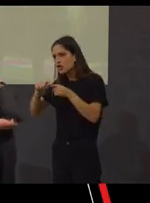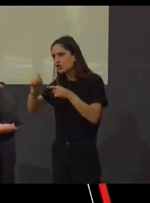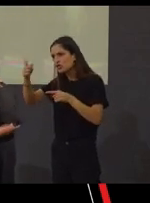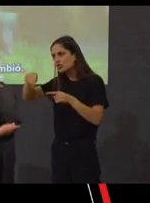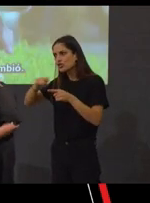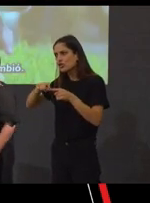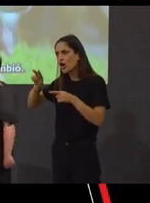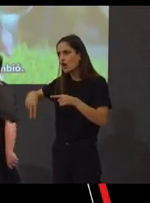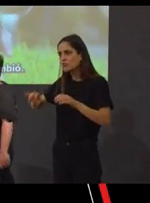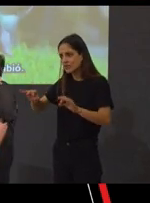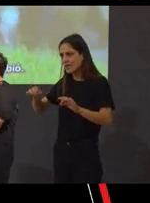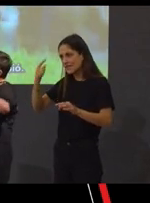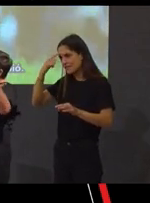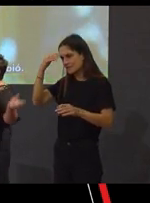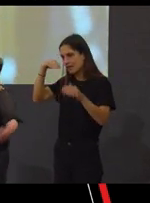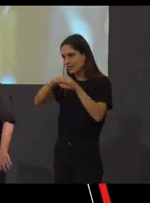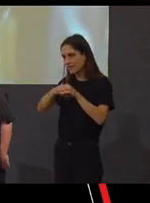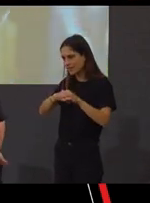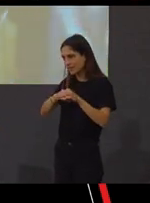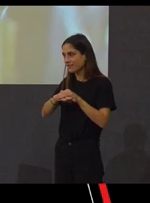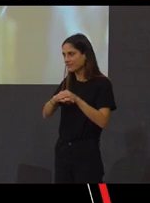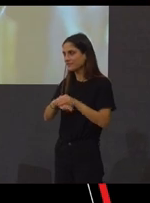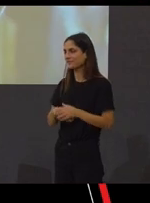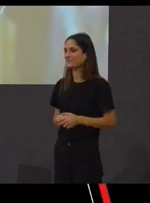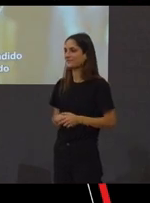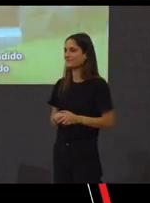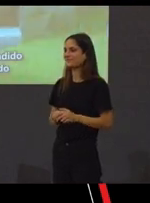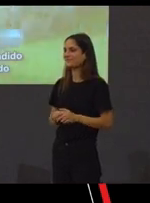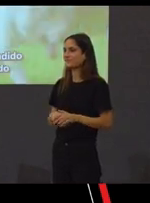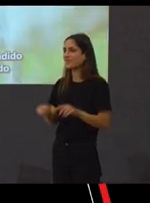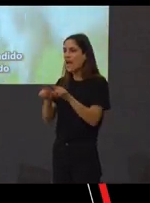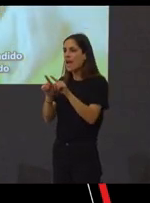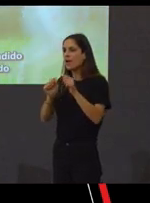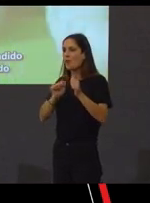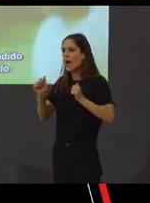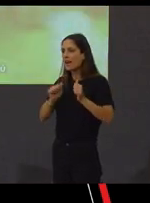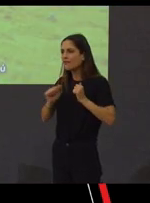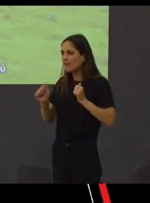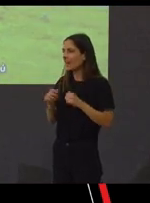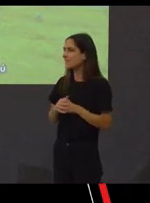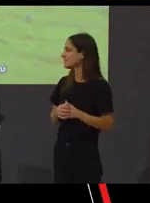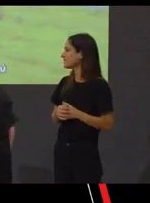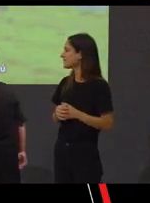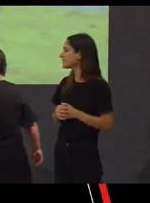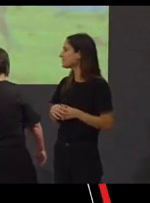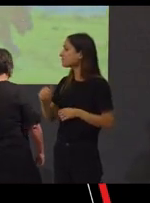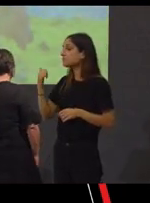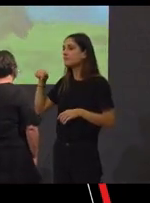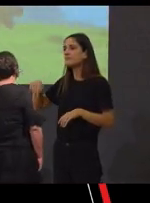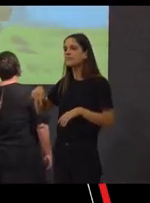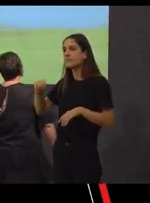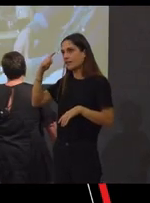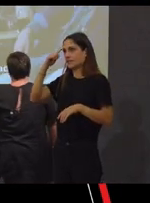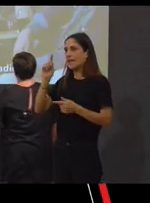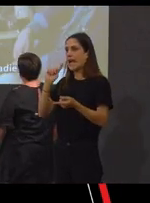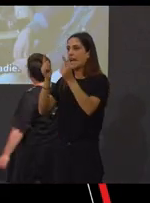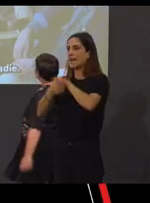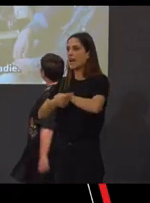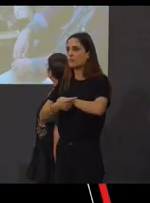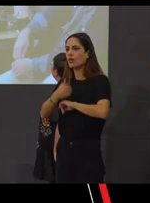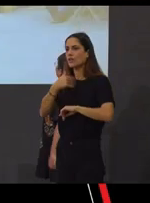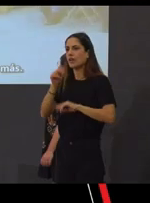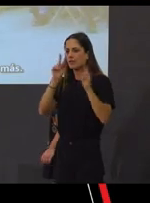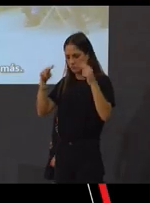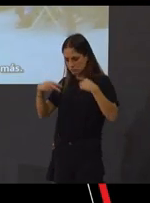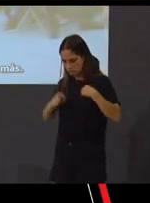Somos así. Pero un día algo cambiou. Ele. Como con fraga. Parecía que entenderá que neste mundo se non te valoras ti, non te vai valorar